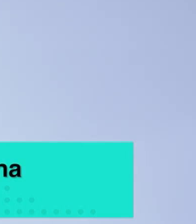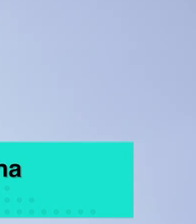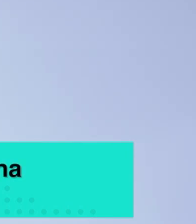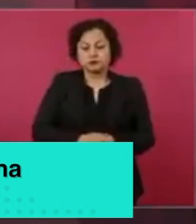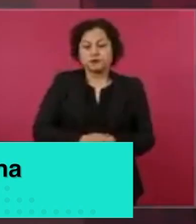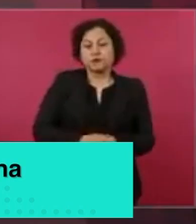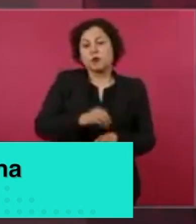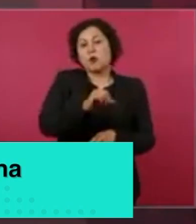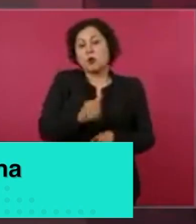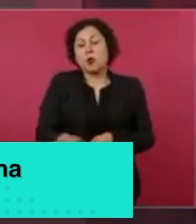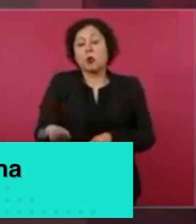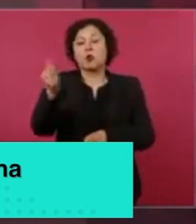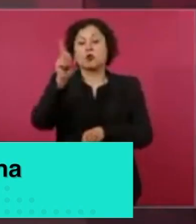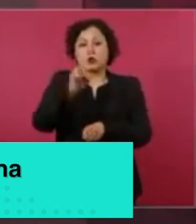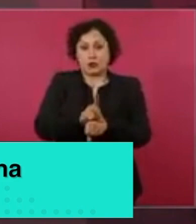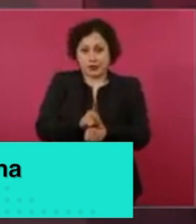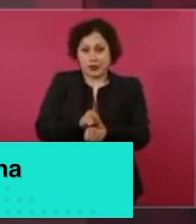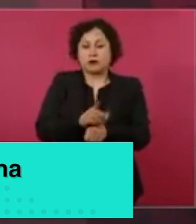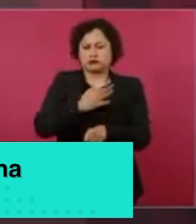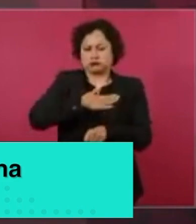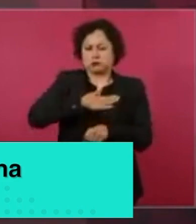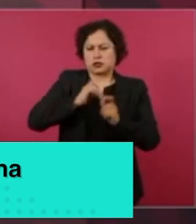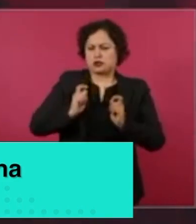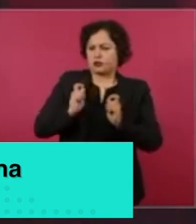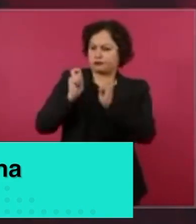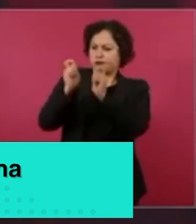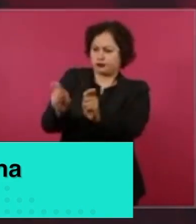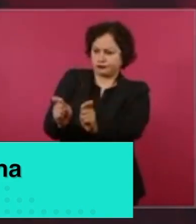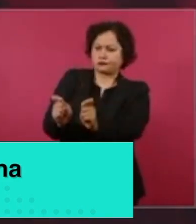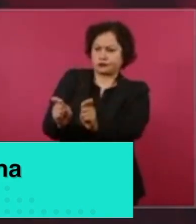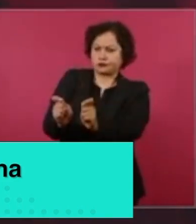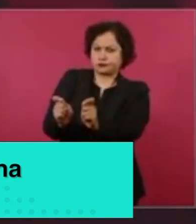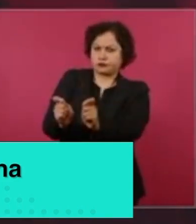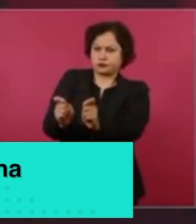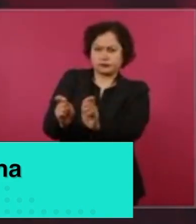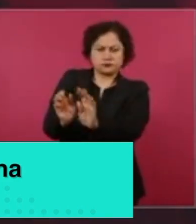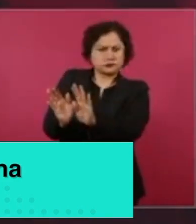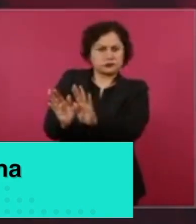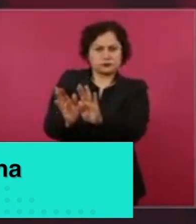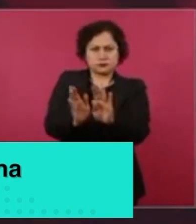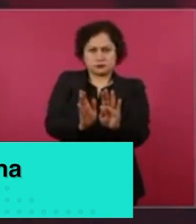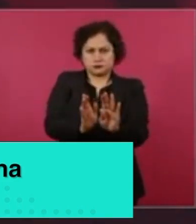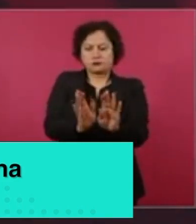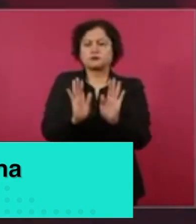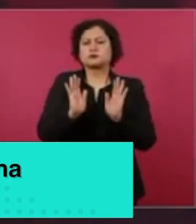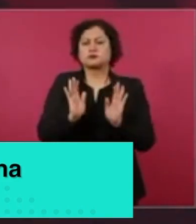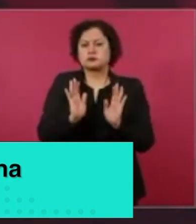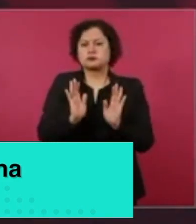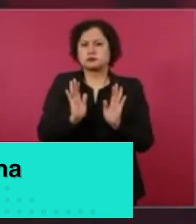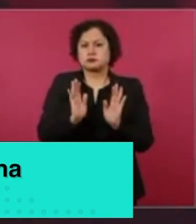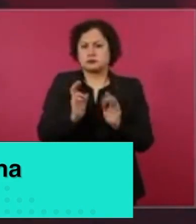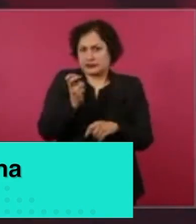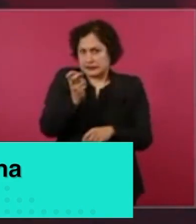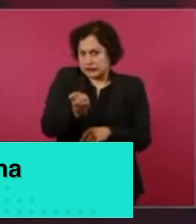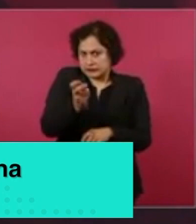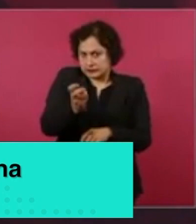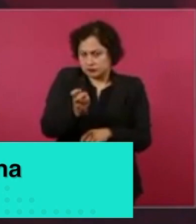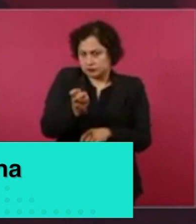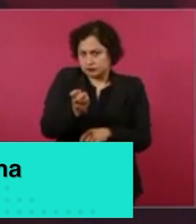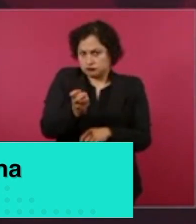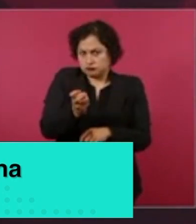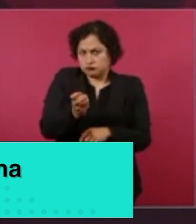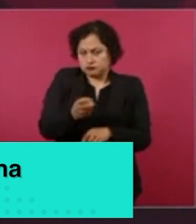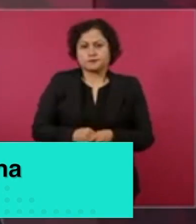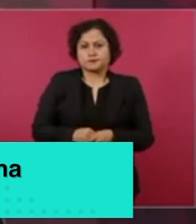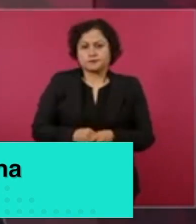el país, afirmó el mandatario nacional Andrés Manuel López Obrador. Reiteró que al concluir su mandato se retirará a su rancho en Palenque, Chiapas y